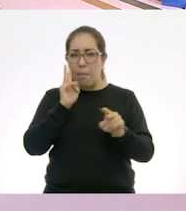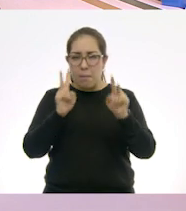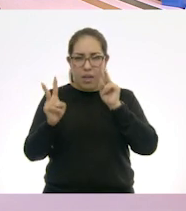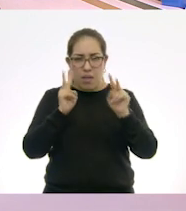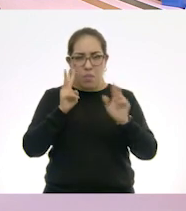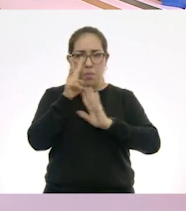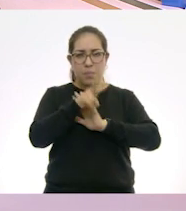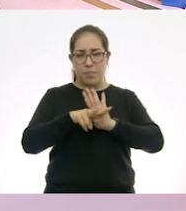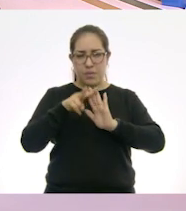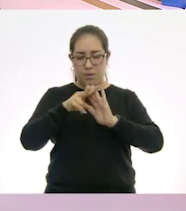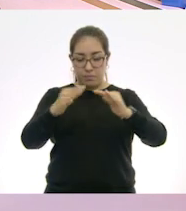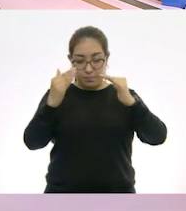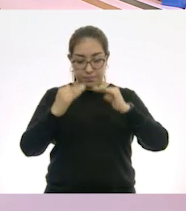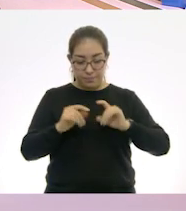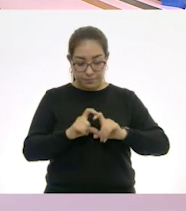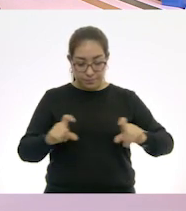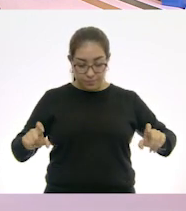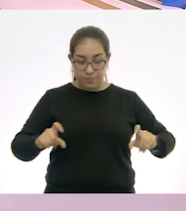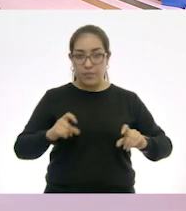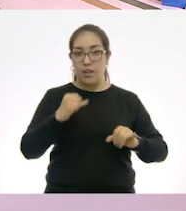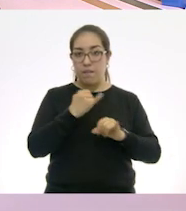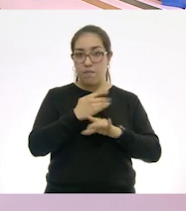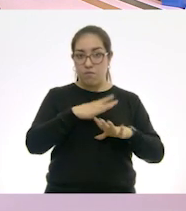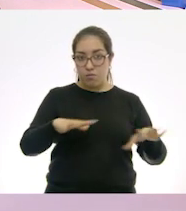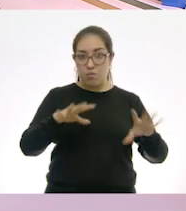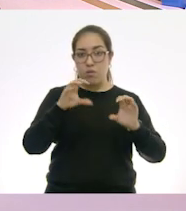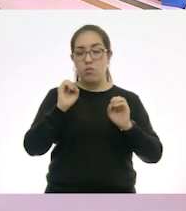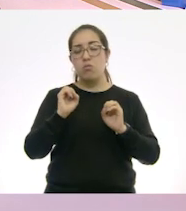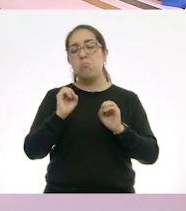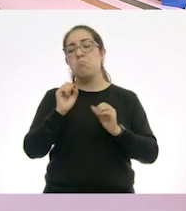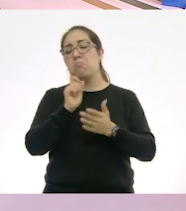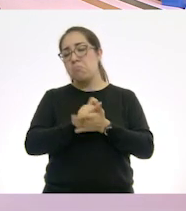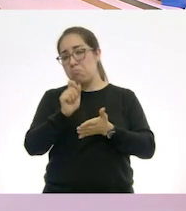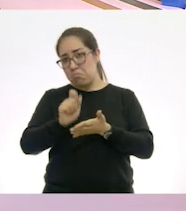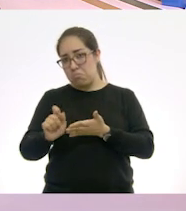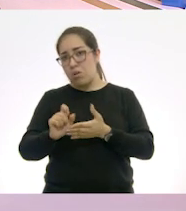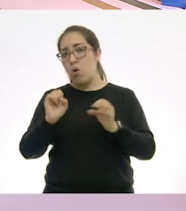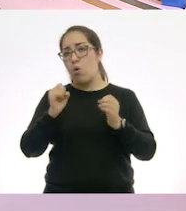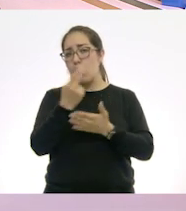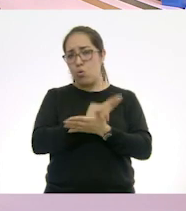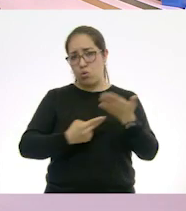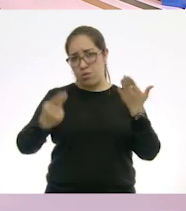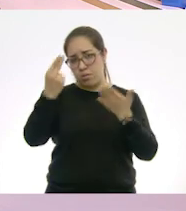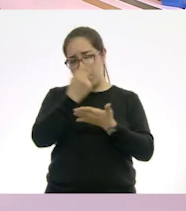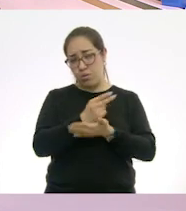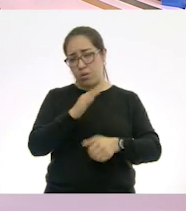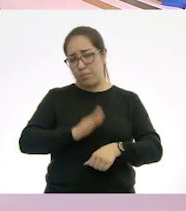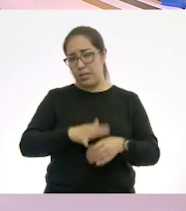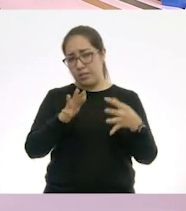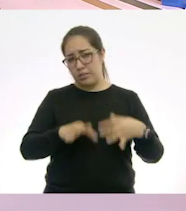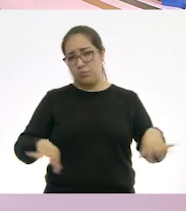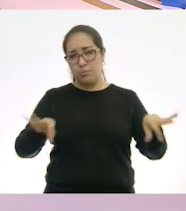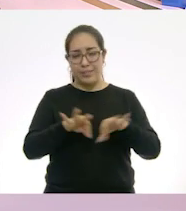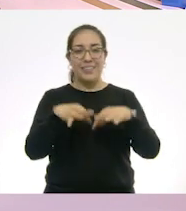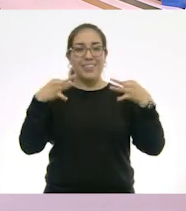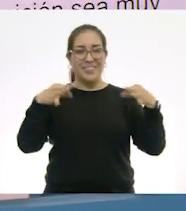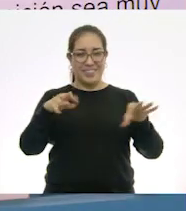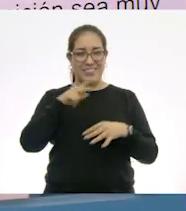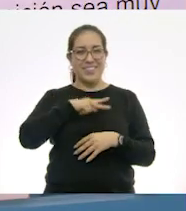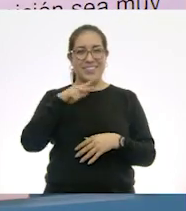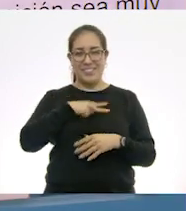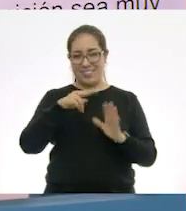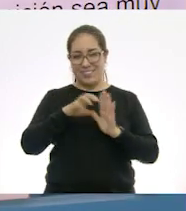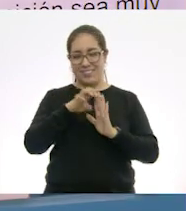Escribir o dibujar la información que parece más importante. Mis fichas. Y claro que cuando tú lo vas a